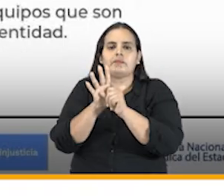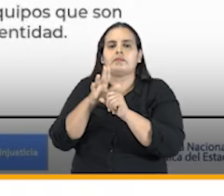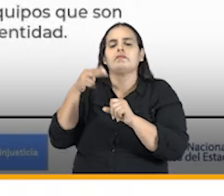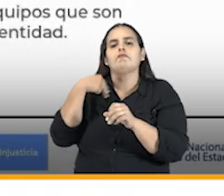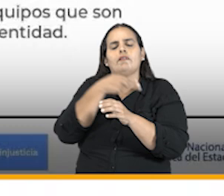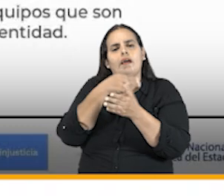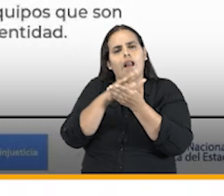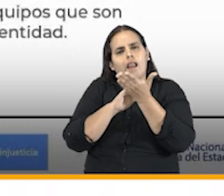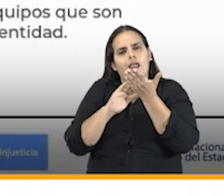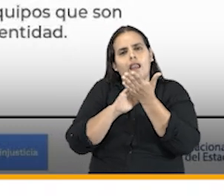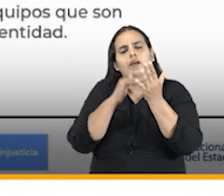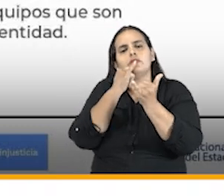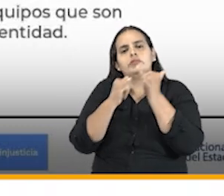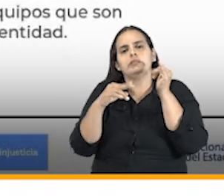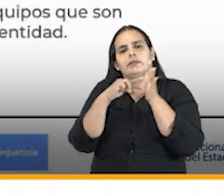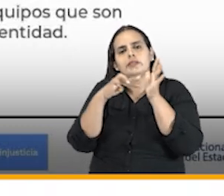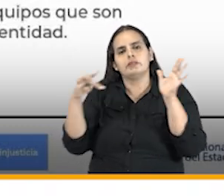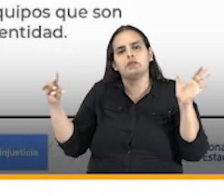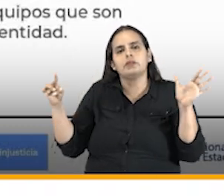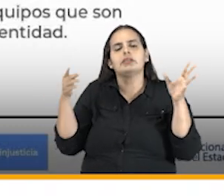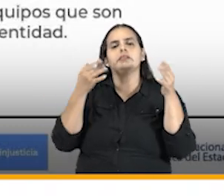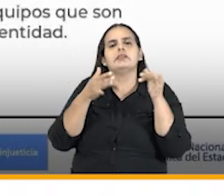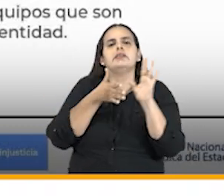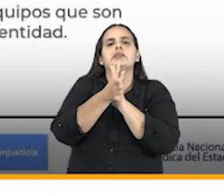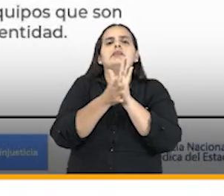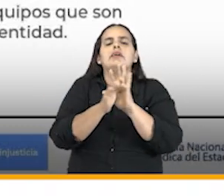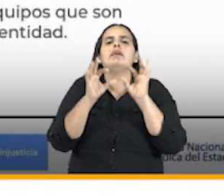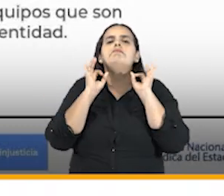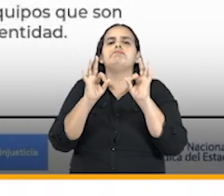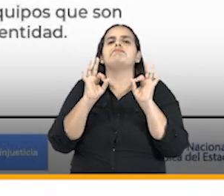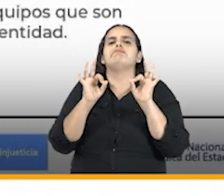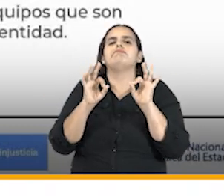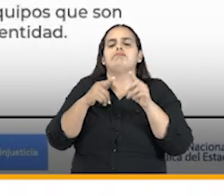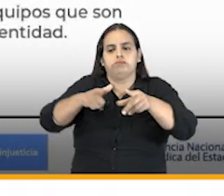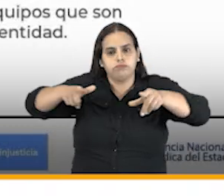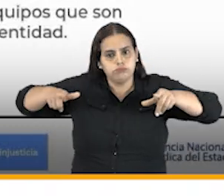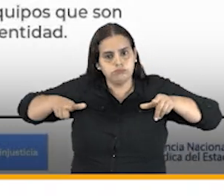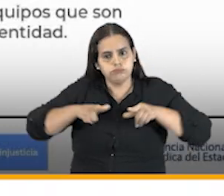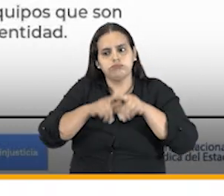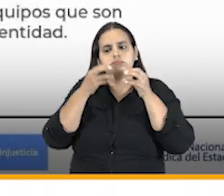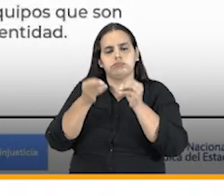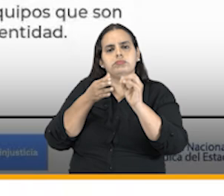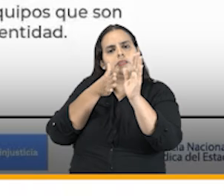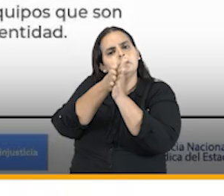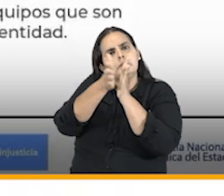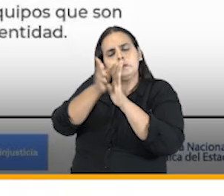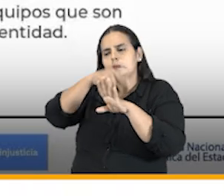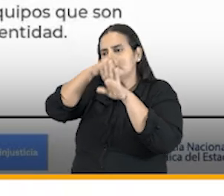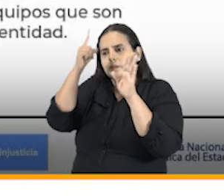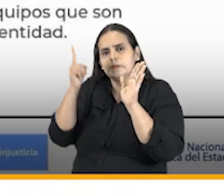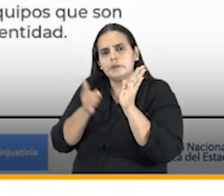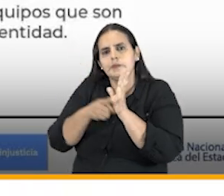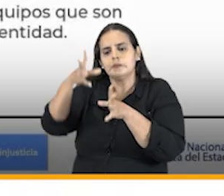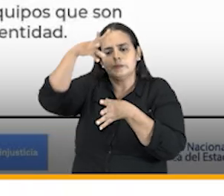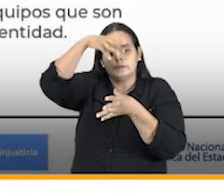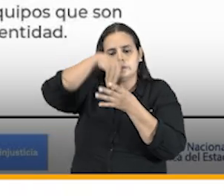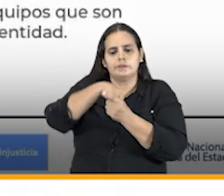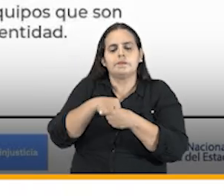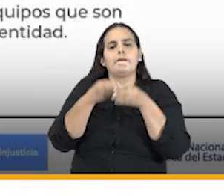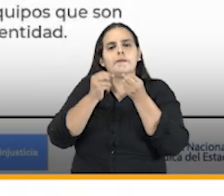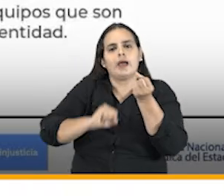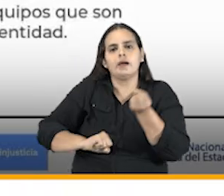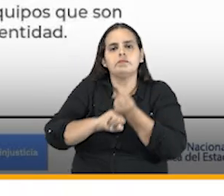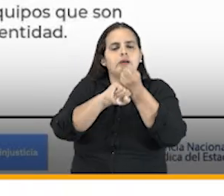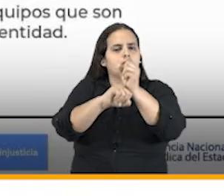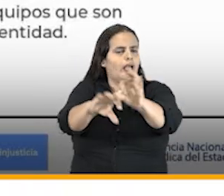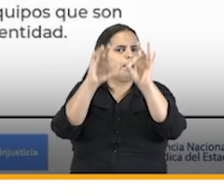renovado con última tecnología la seguridad perimetral en el centro de datos externos y servidores disponemos